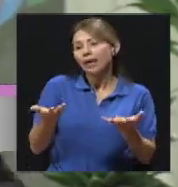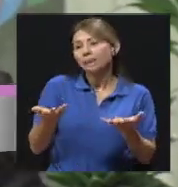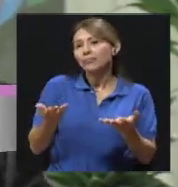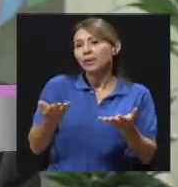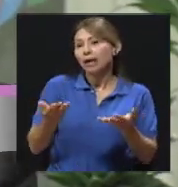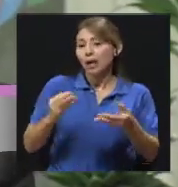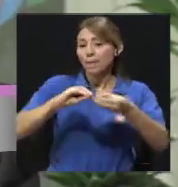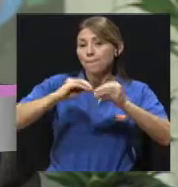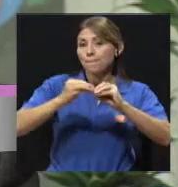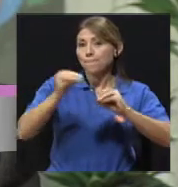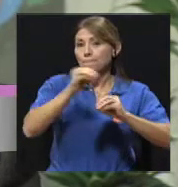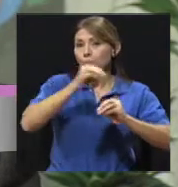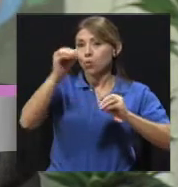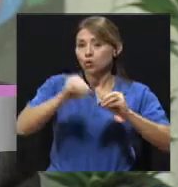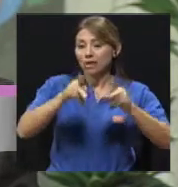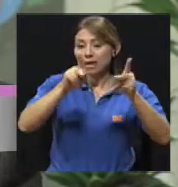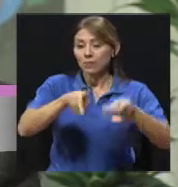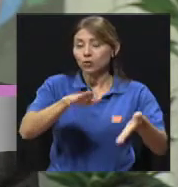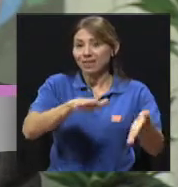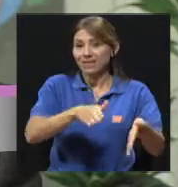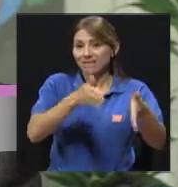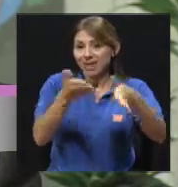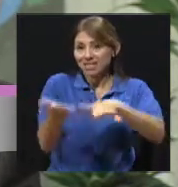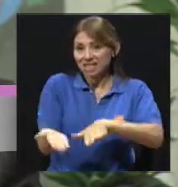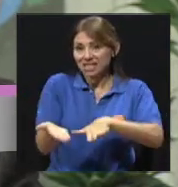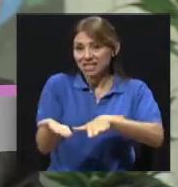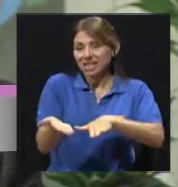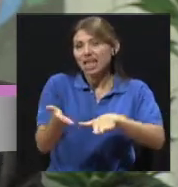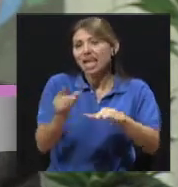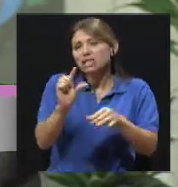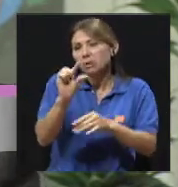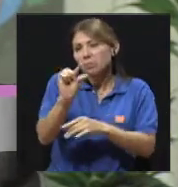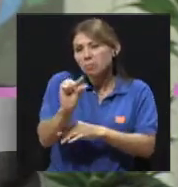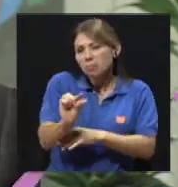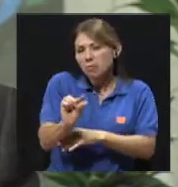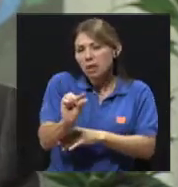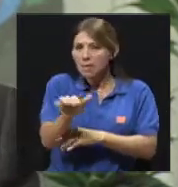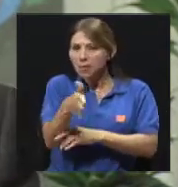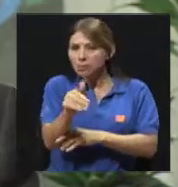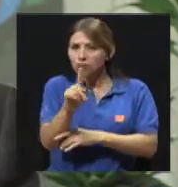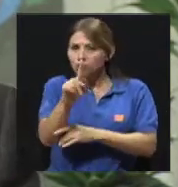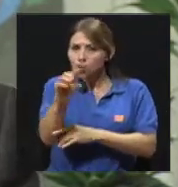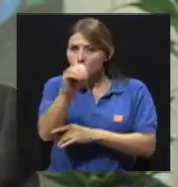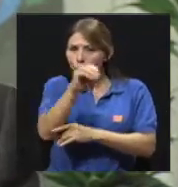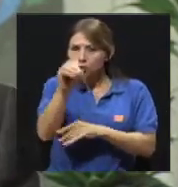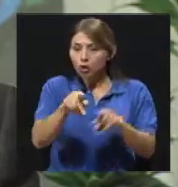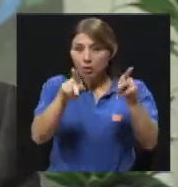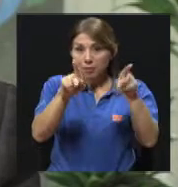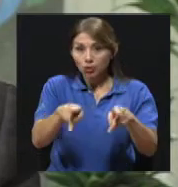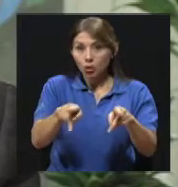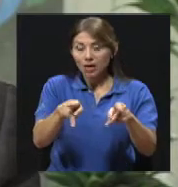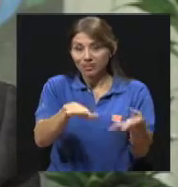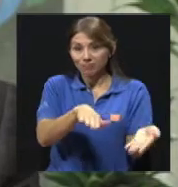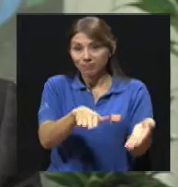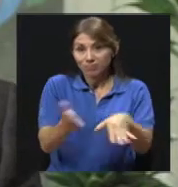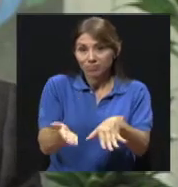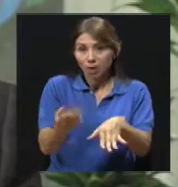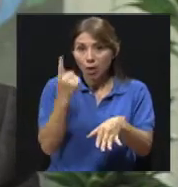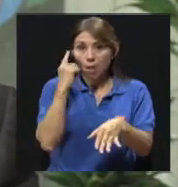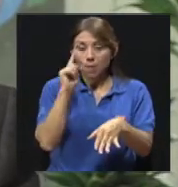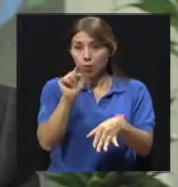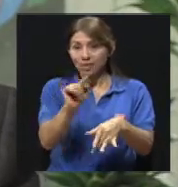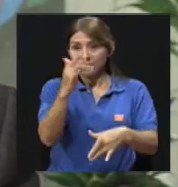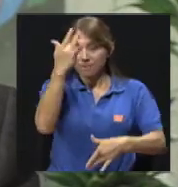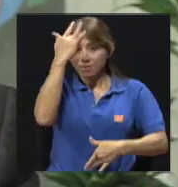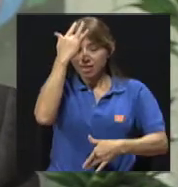fallecen a causa de una apendicitis aguda es bajo, anda alrededor del 1%, se considera bajo, ese 1